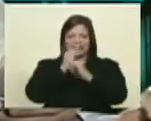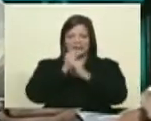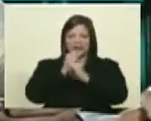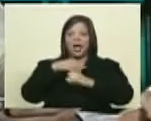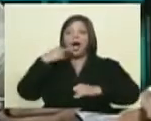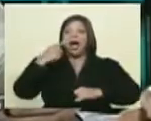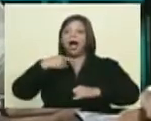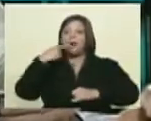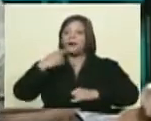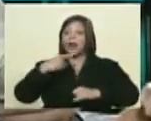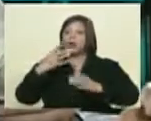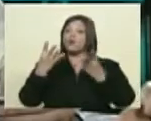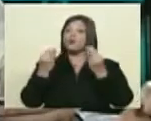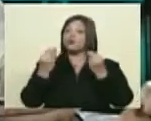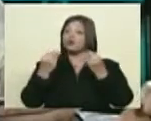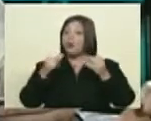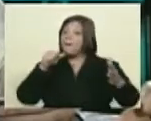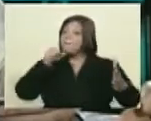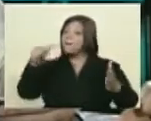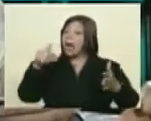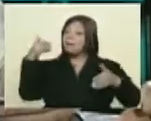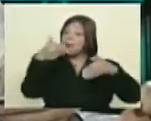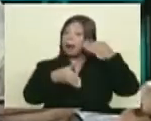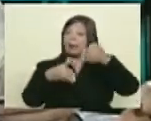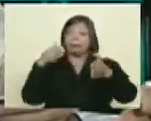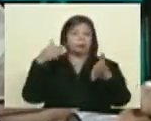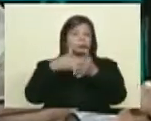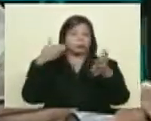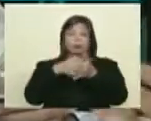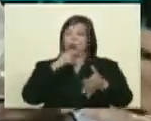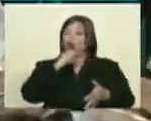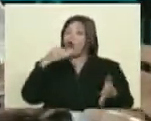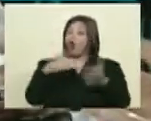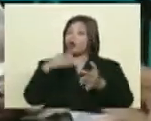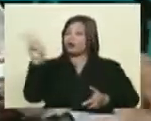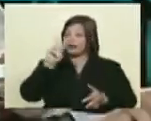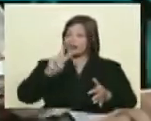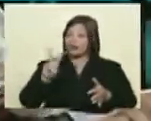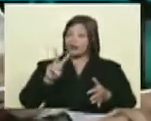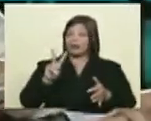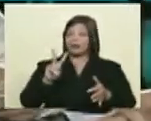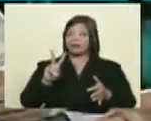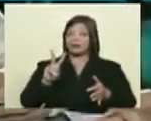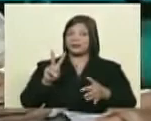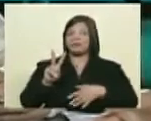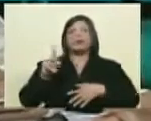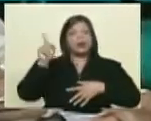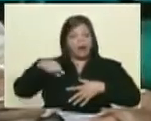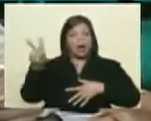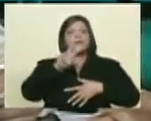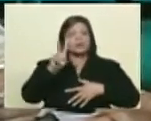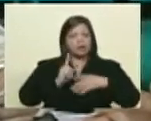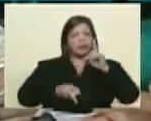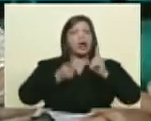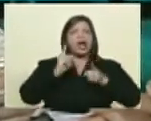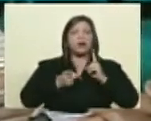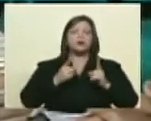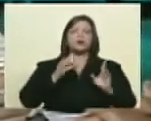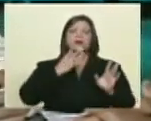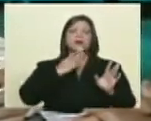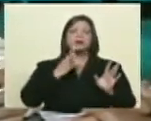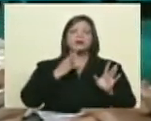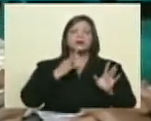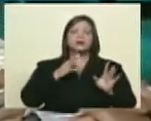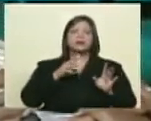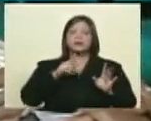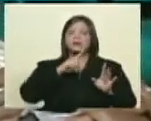han hablado mucho y mal de Venezuela, confesando lo mal que hacen su trabajo sobre Venezuela. ¿Venezolanos? Venezolanos tenemos algunos, por ejemplo, Ludmila